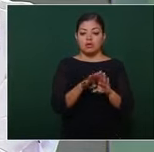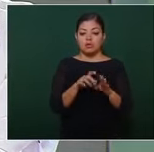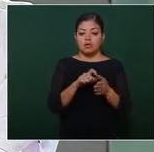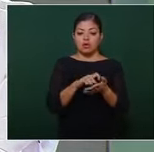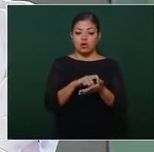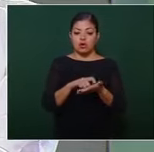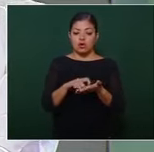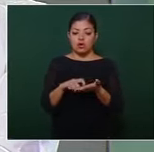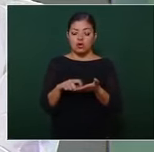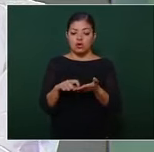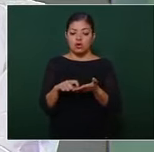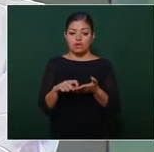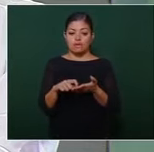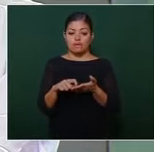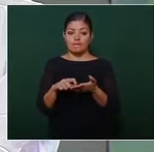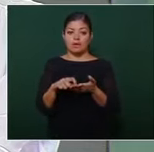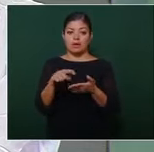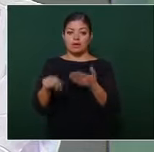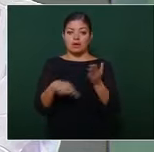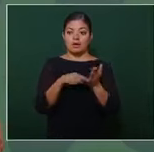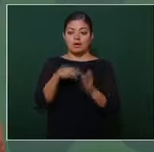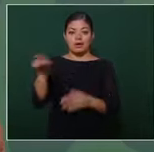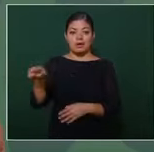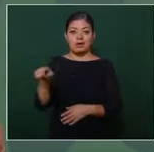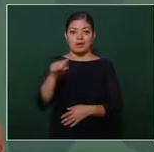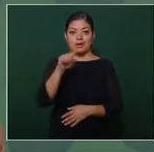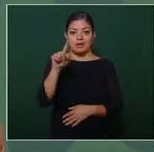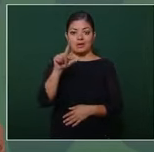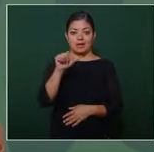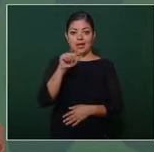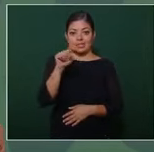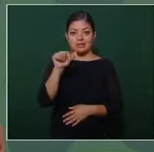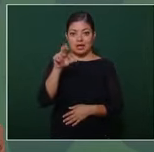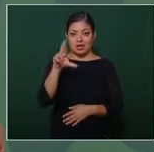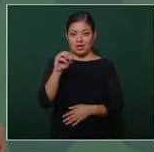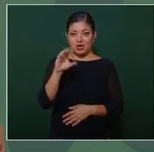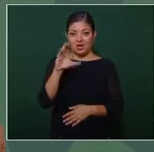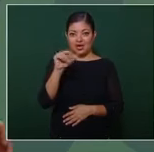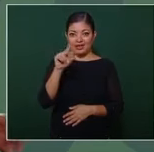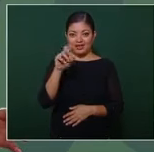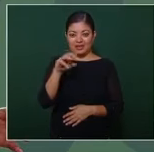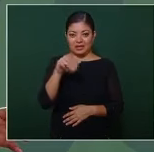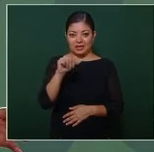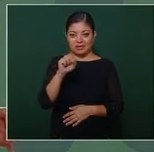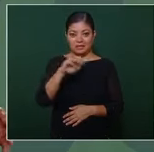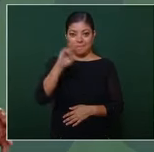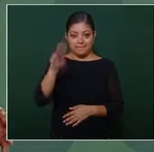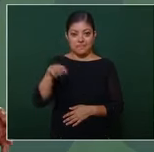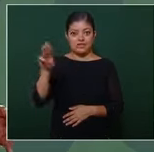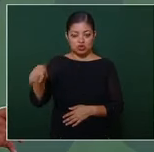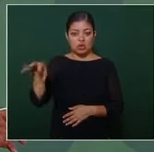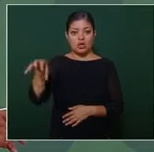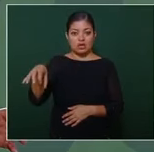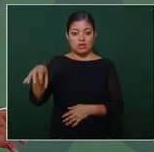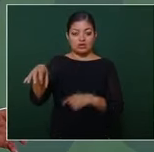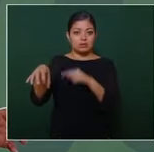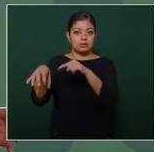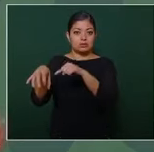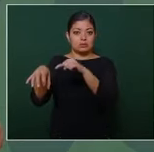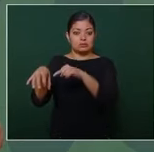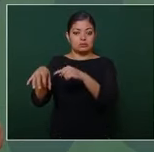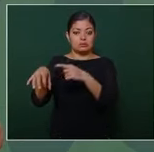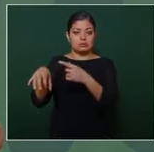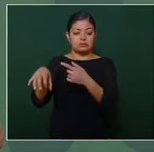en Lázaro Cárdenas Michoacán que ya estaban en un mal